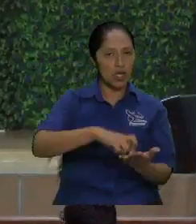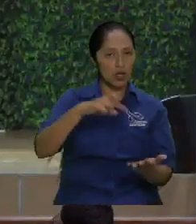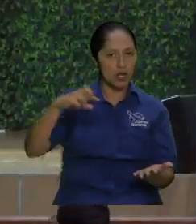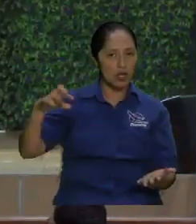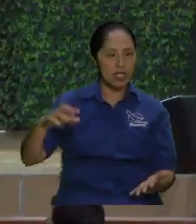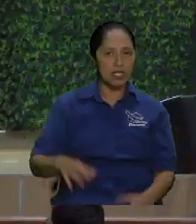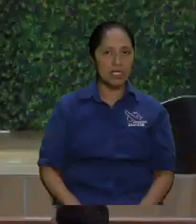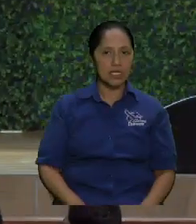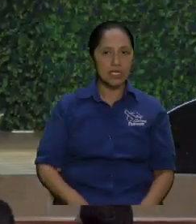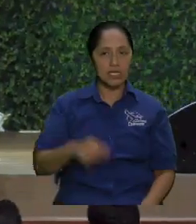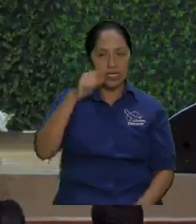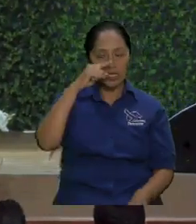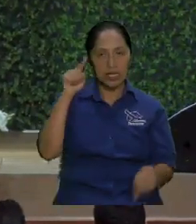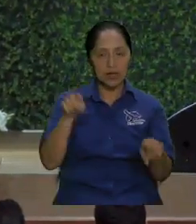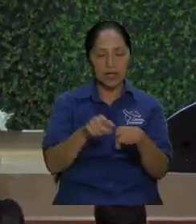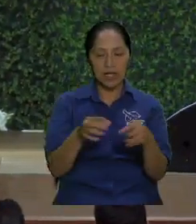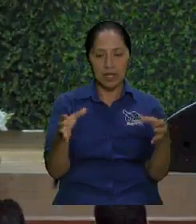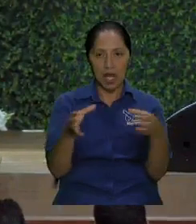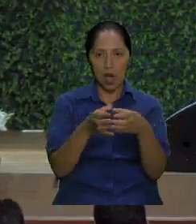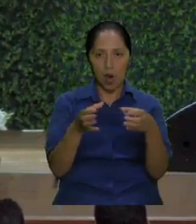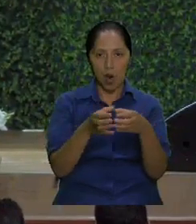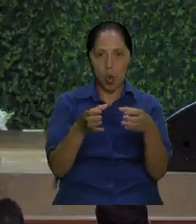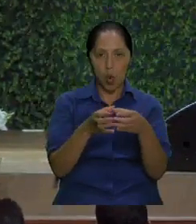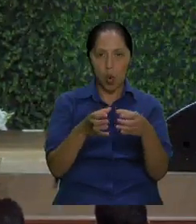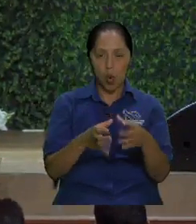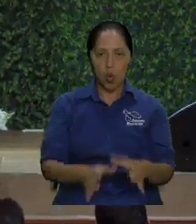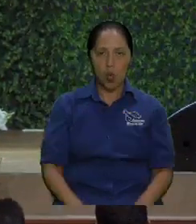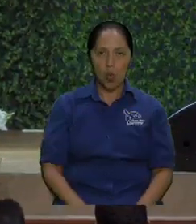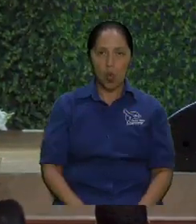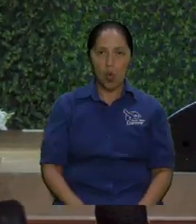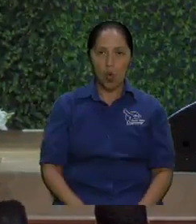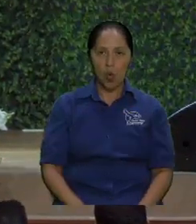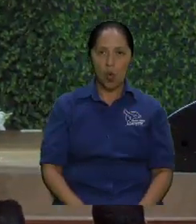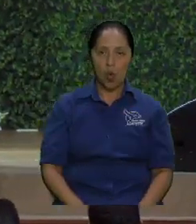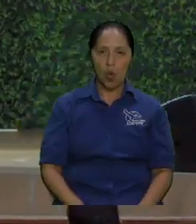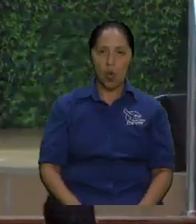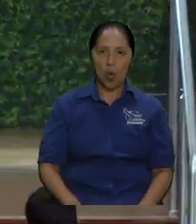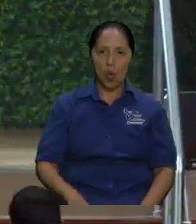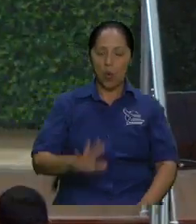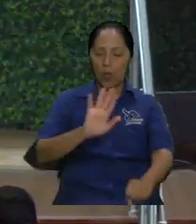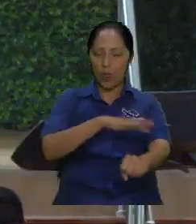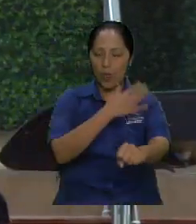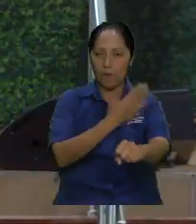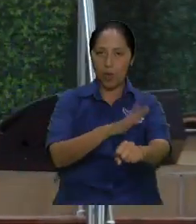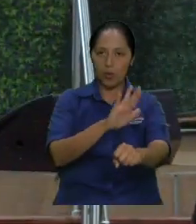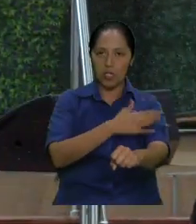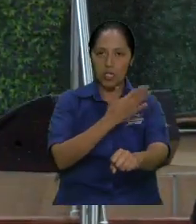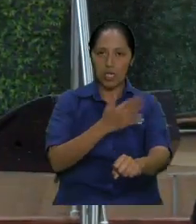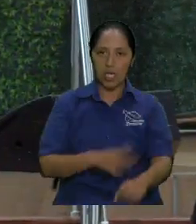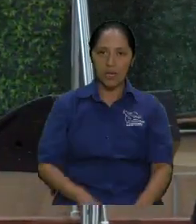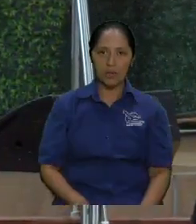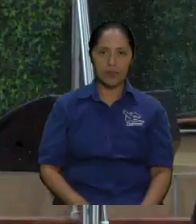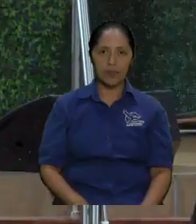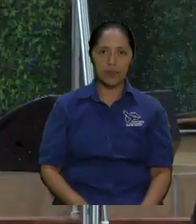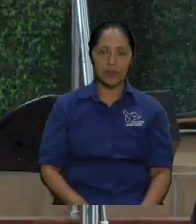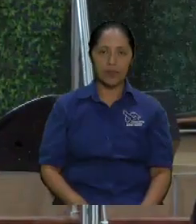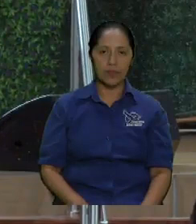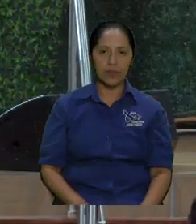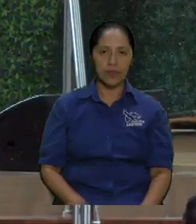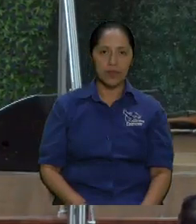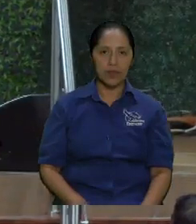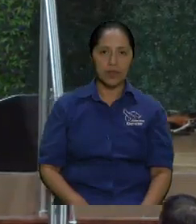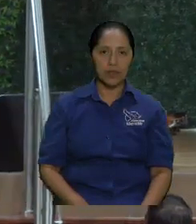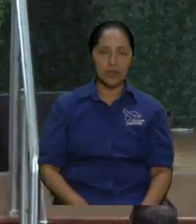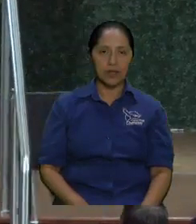musical que adoran a Dios se llenó el templo hermano no había pasillos no se